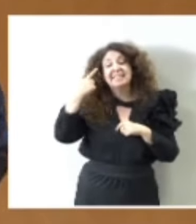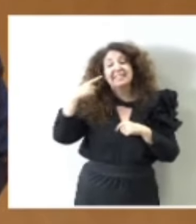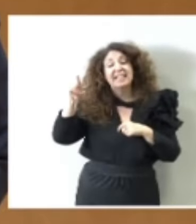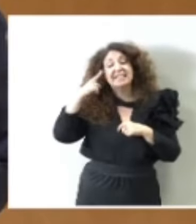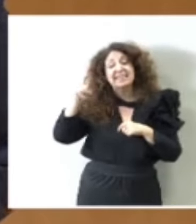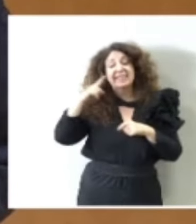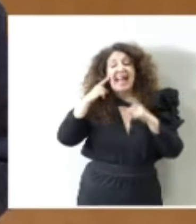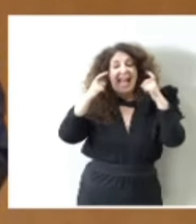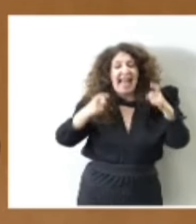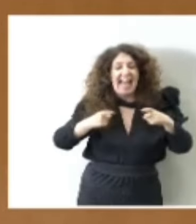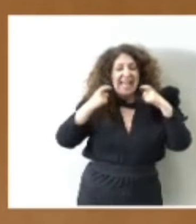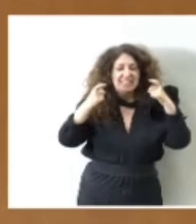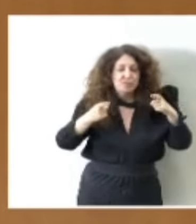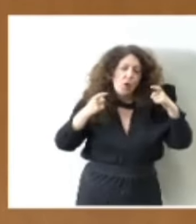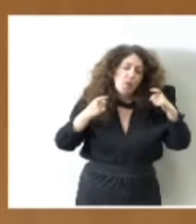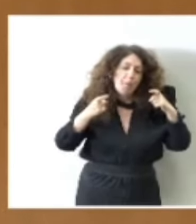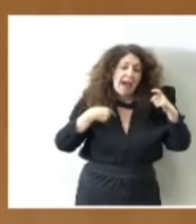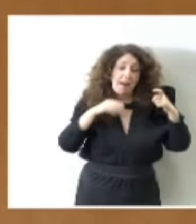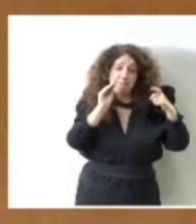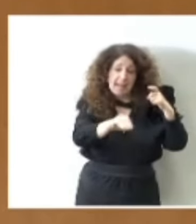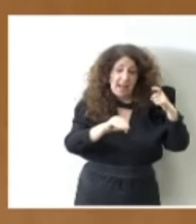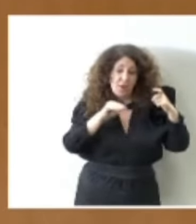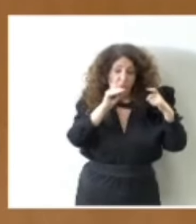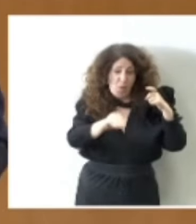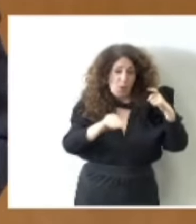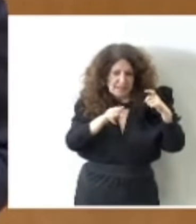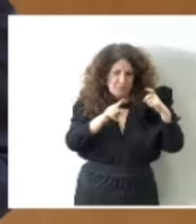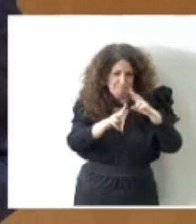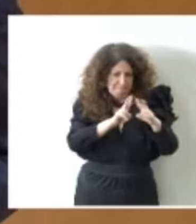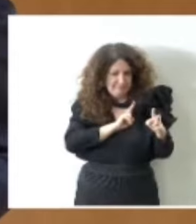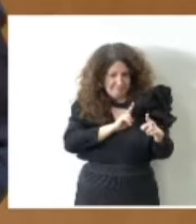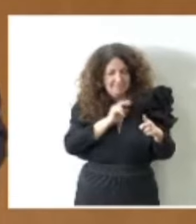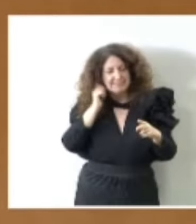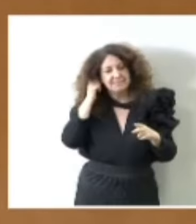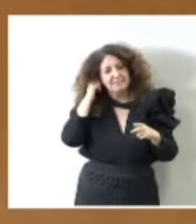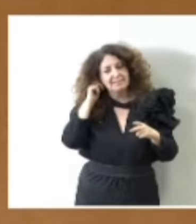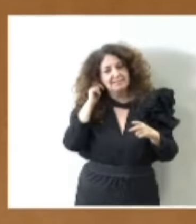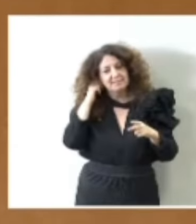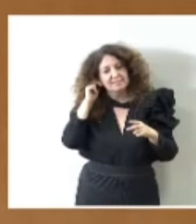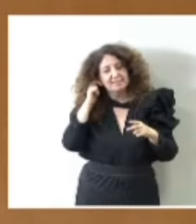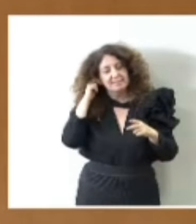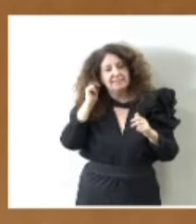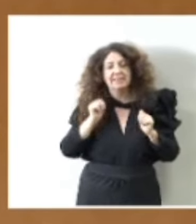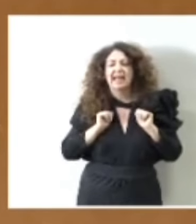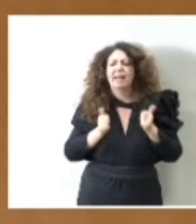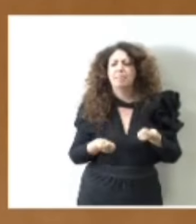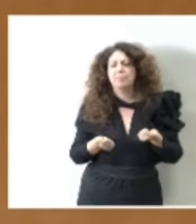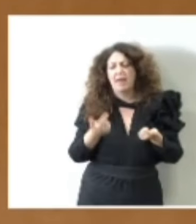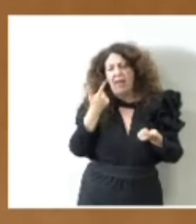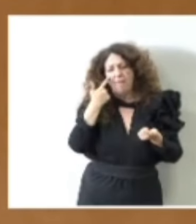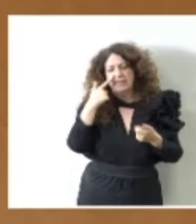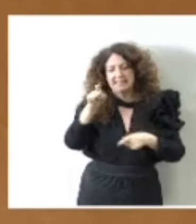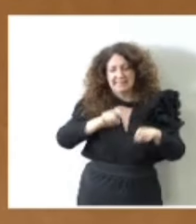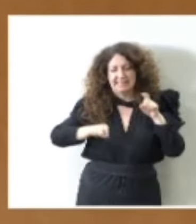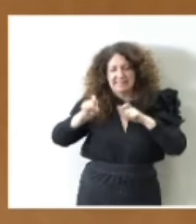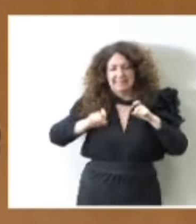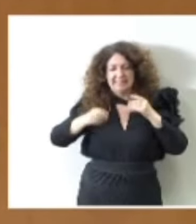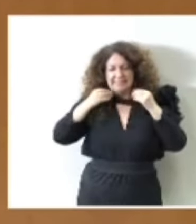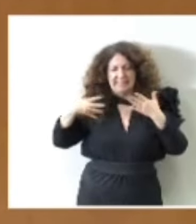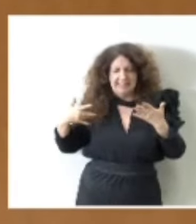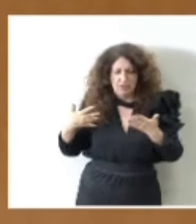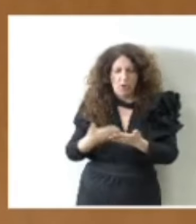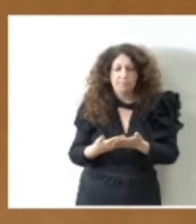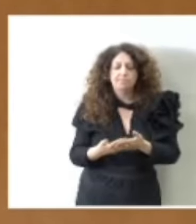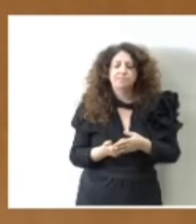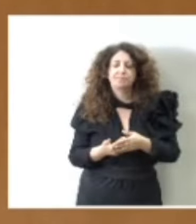de los esfuerzos para contestar a las preguntas que le pueda formular, me pongo a ello y empecemos recapitulando. El 28 de